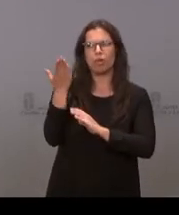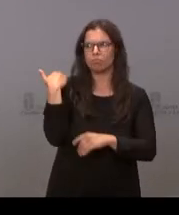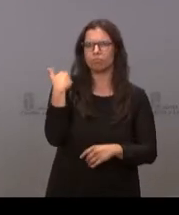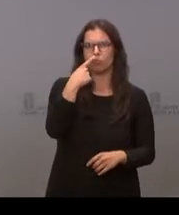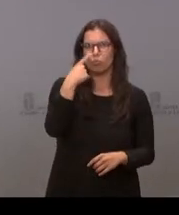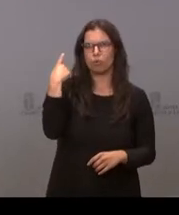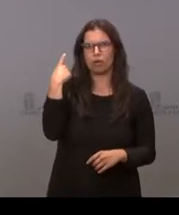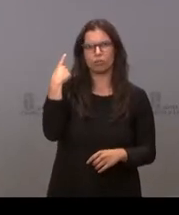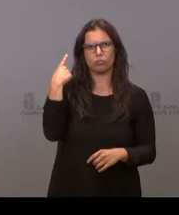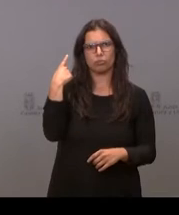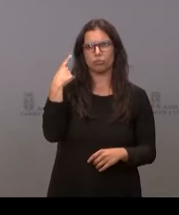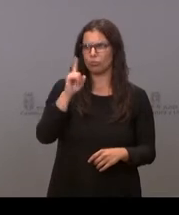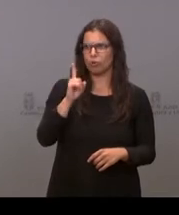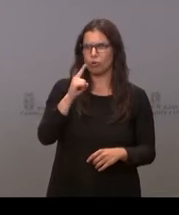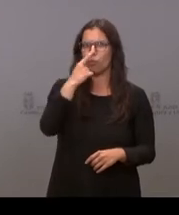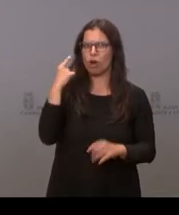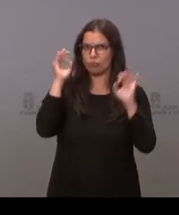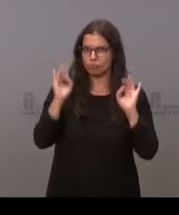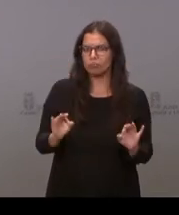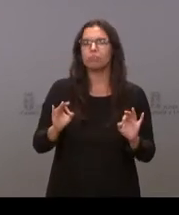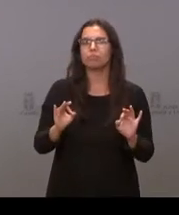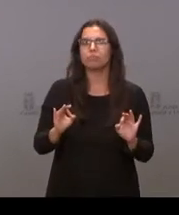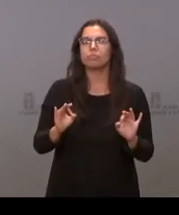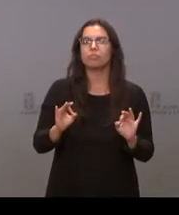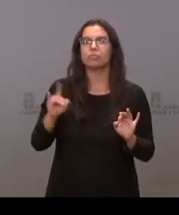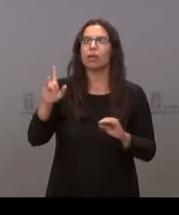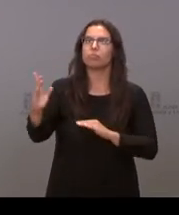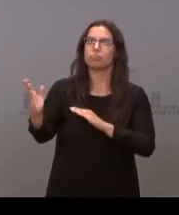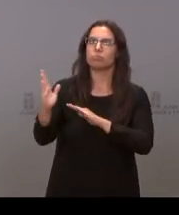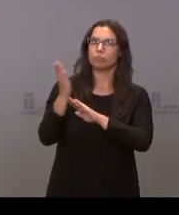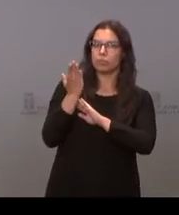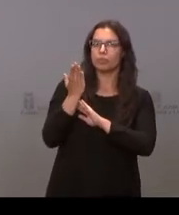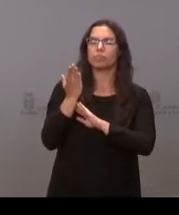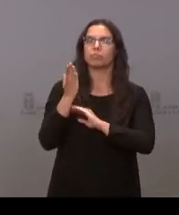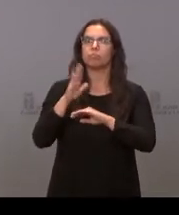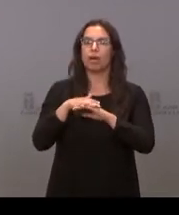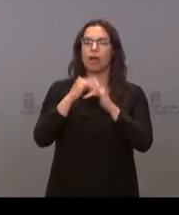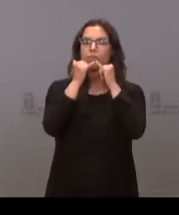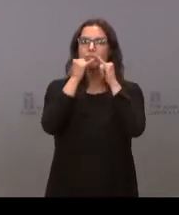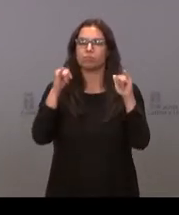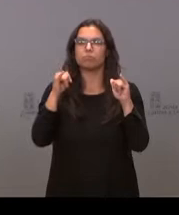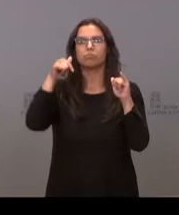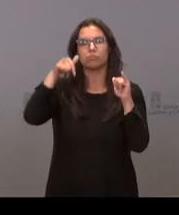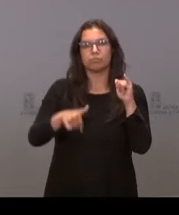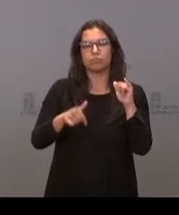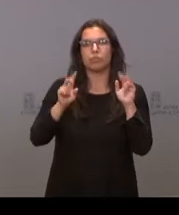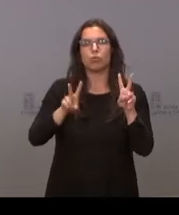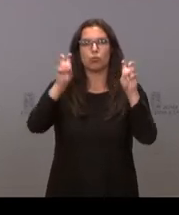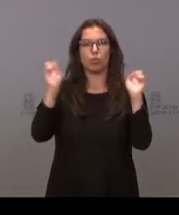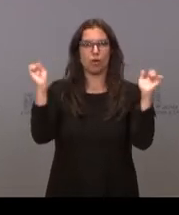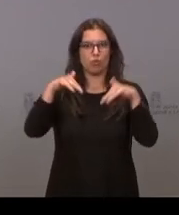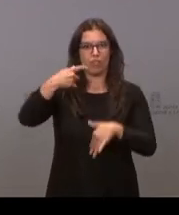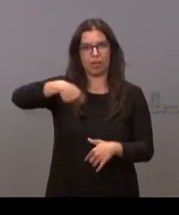un año, no, casi un año no, un año exactamente, en San Millán de la Cogolla, para poder celebrar esta nueva conferencia de